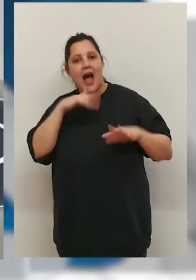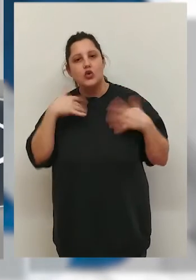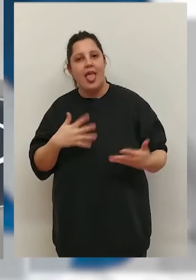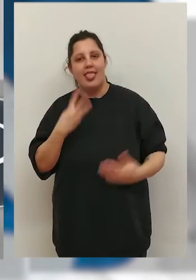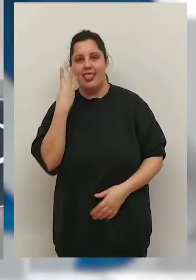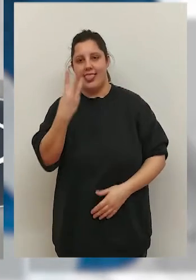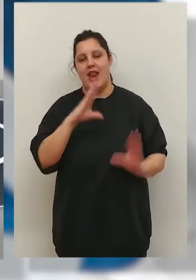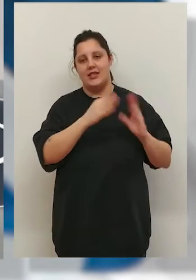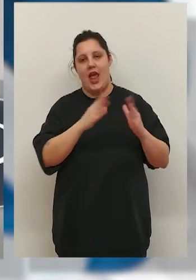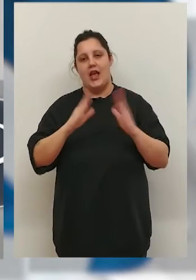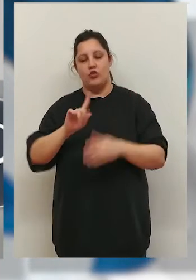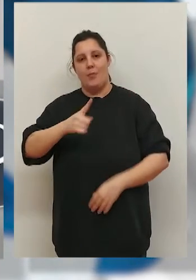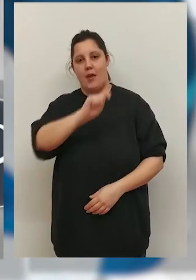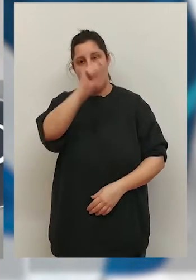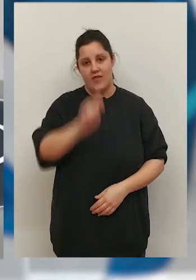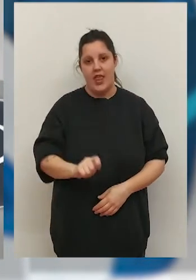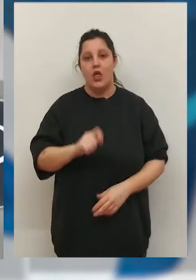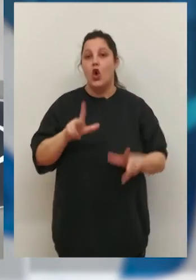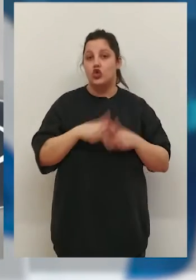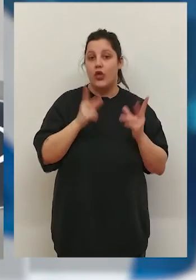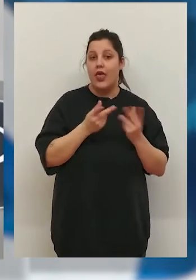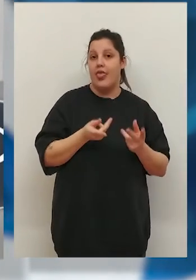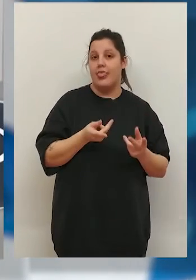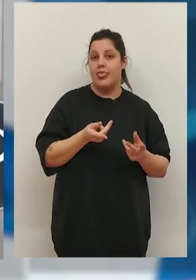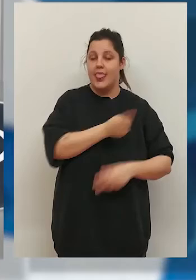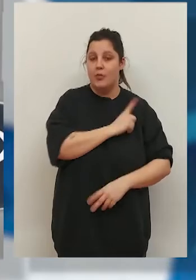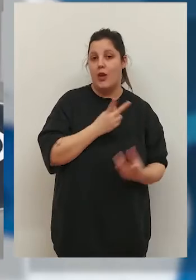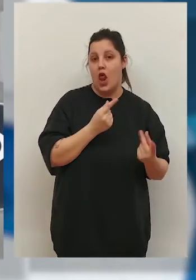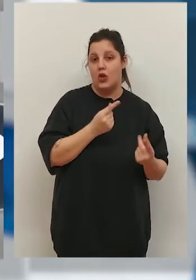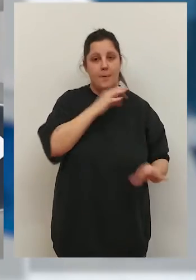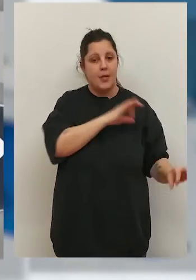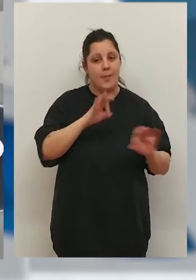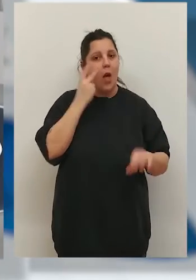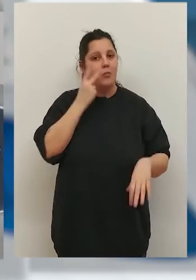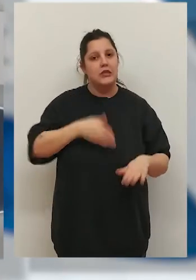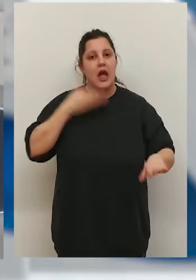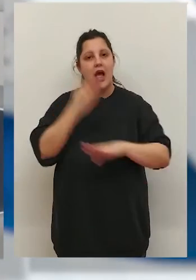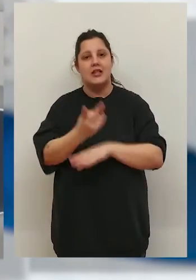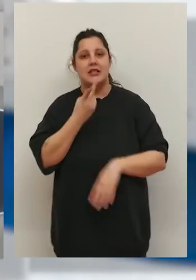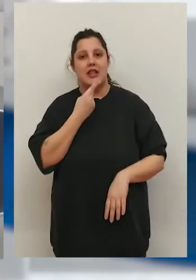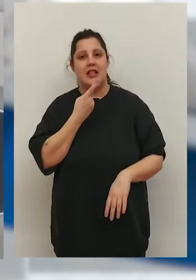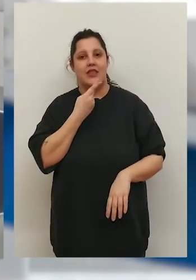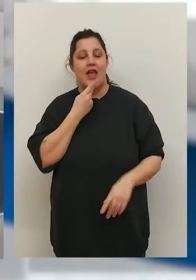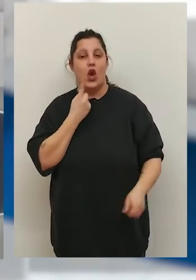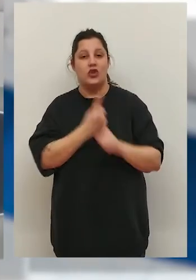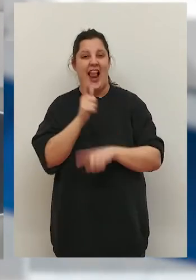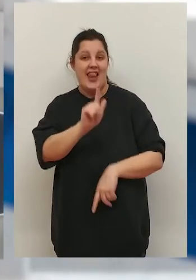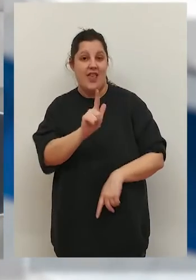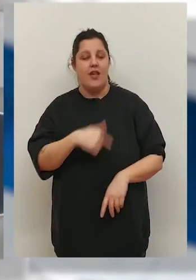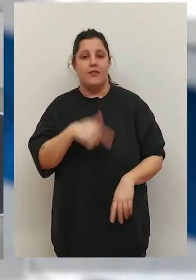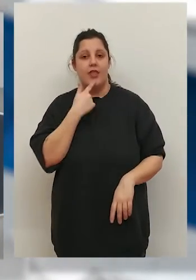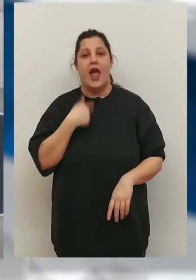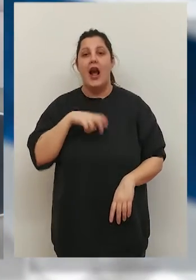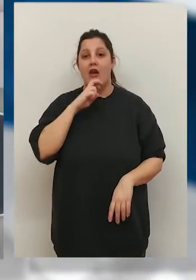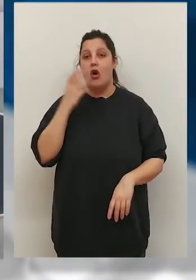Nos centramos ahora en la actualidad de nuestros tres representantes de Primera Federación. La Sociedad Deportiva Logroñés prepara la visita a Santander donde se medirá